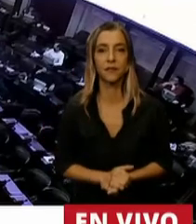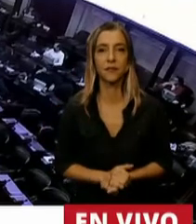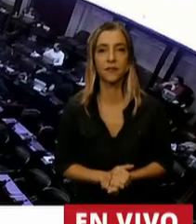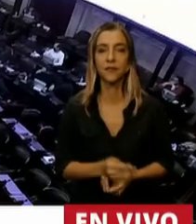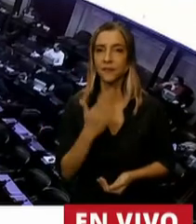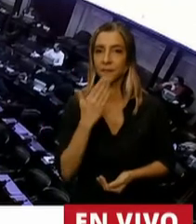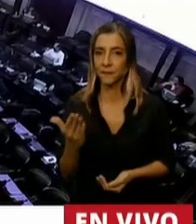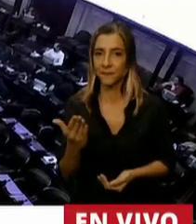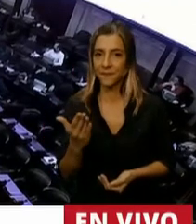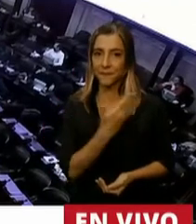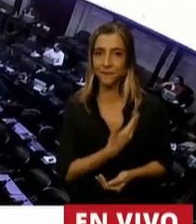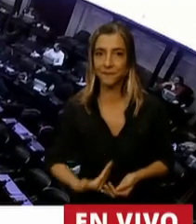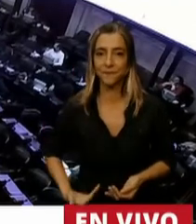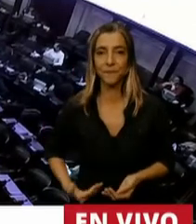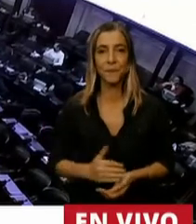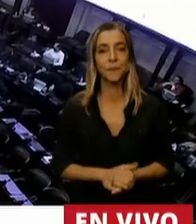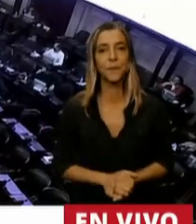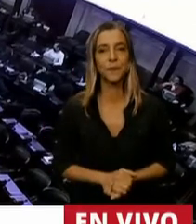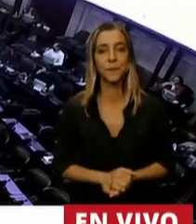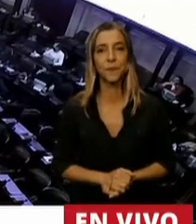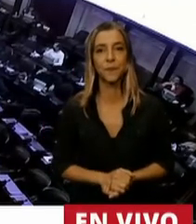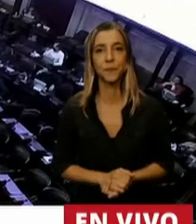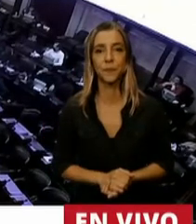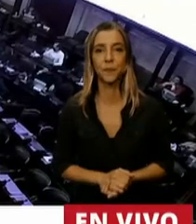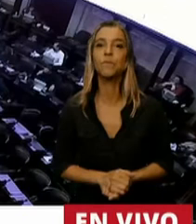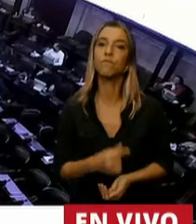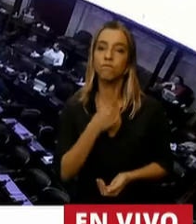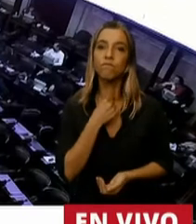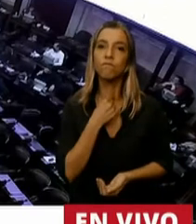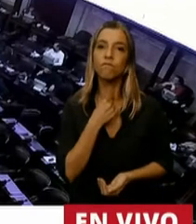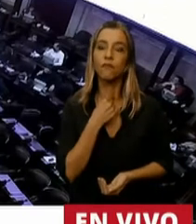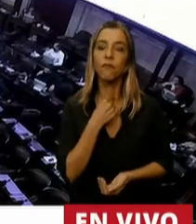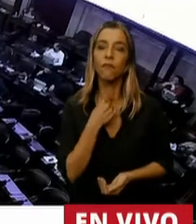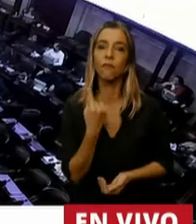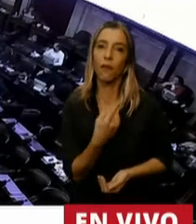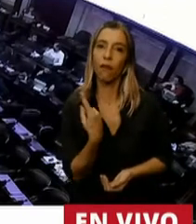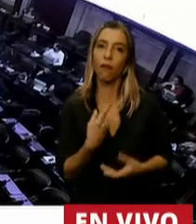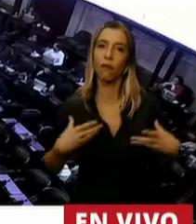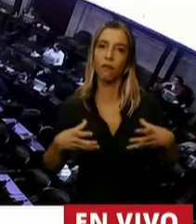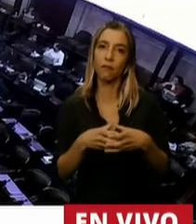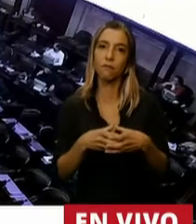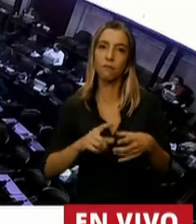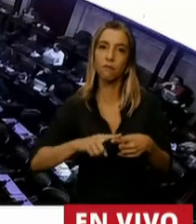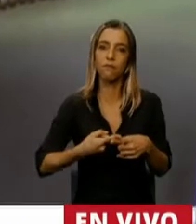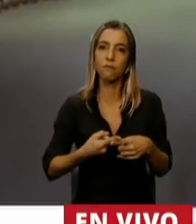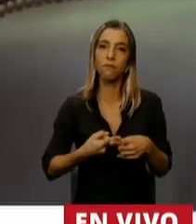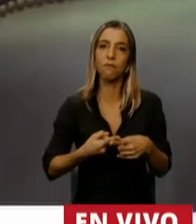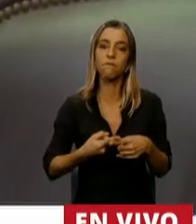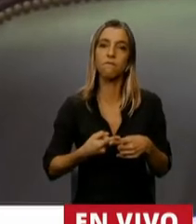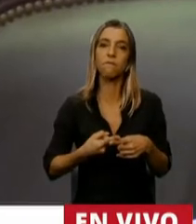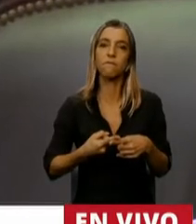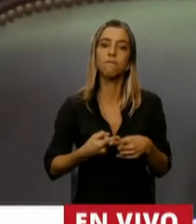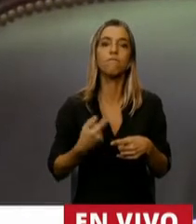Gracias, señor Presidente. Es para sumarnos desde el bloque socialista